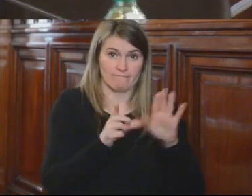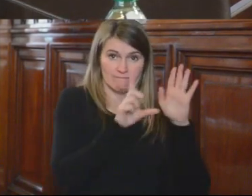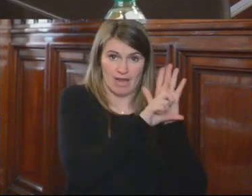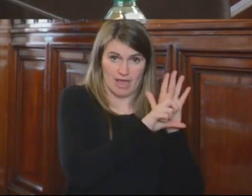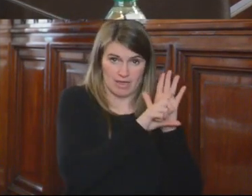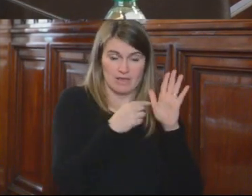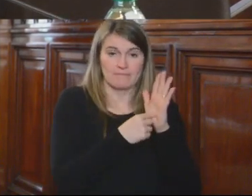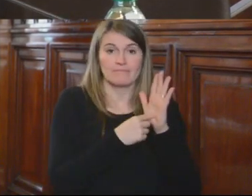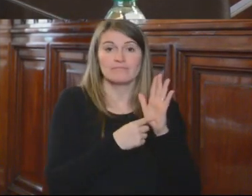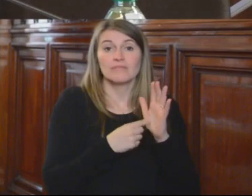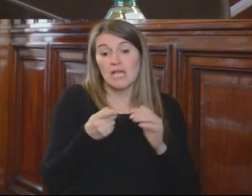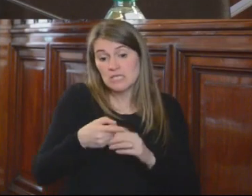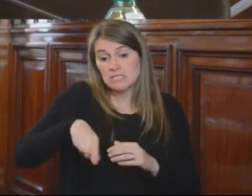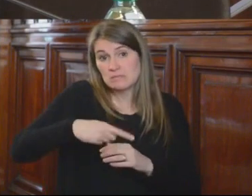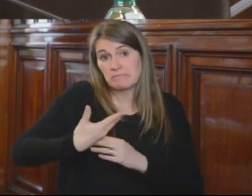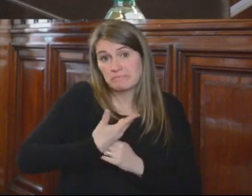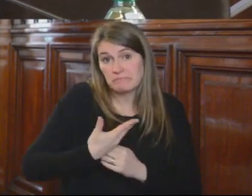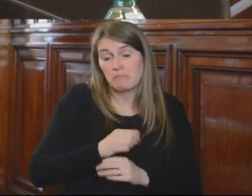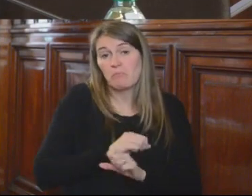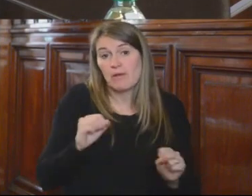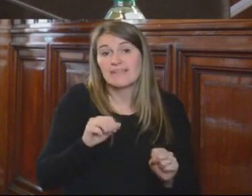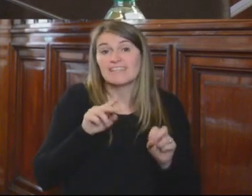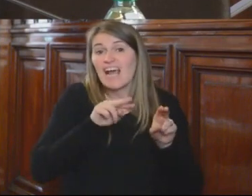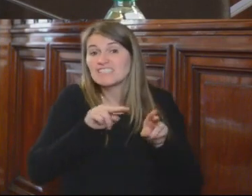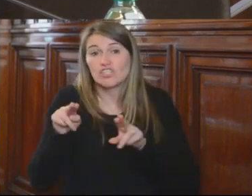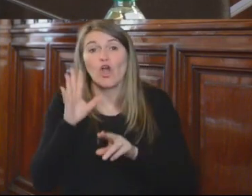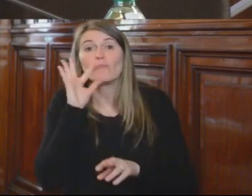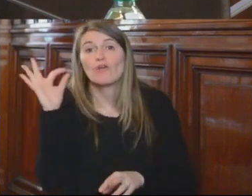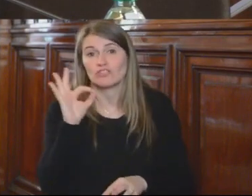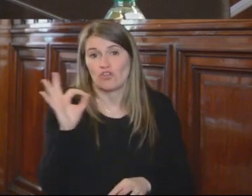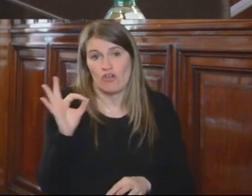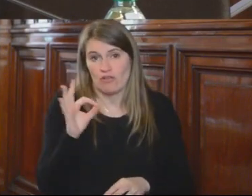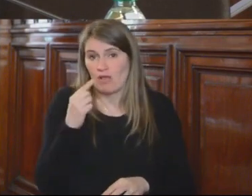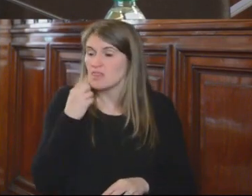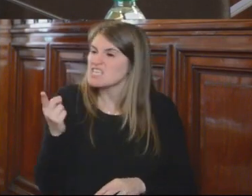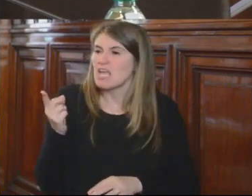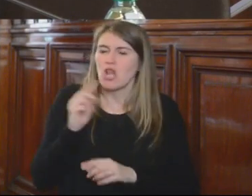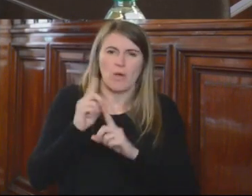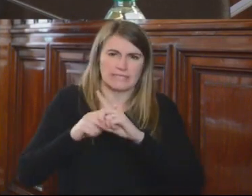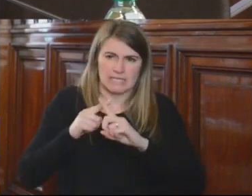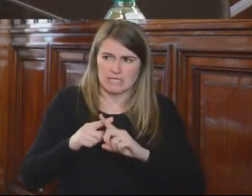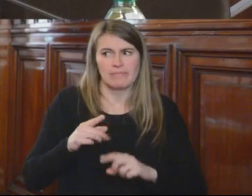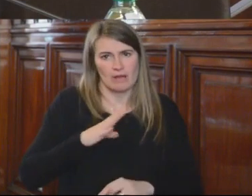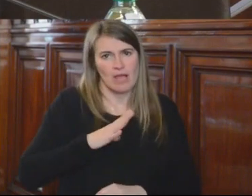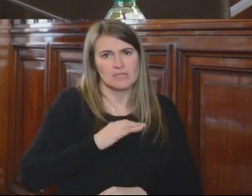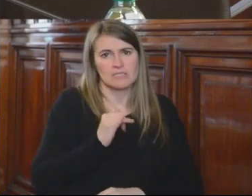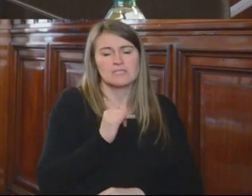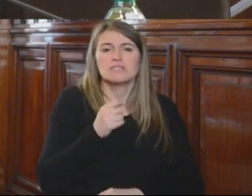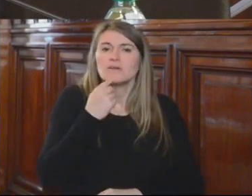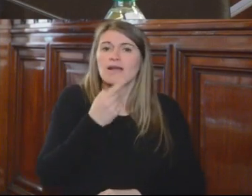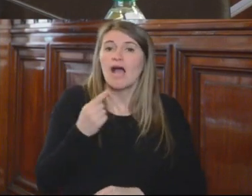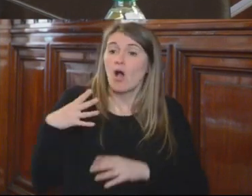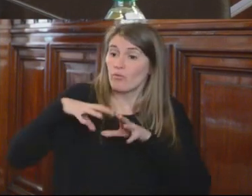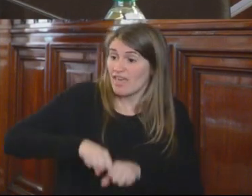Los solicitantes pueden alegar que la figura de transitoriedad es inexistente, ya que contrario a lo señalado en su solicitud de audiencia,